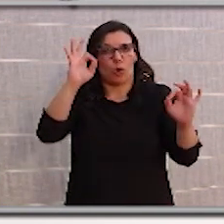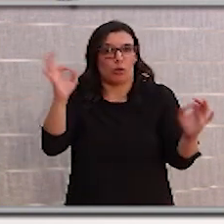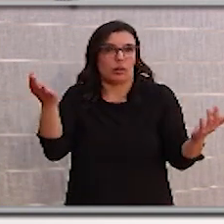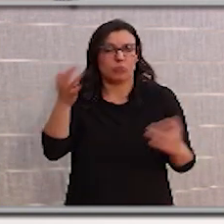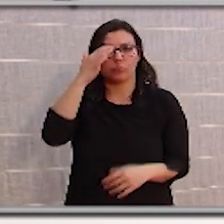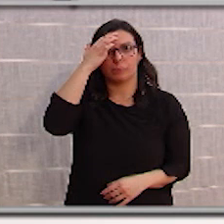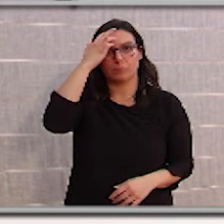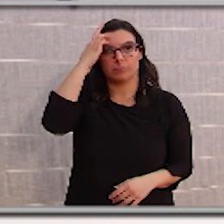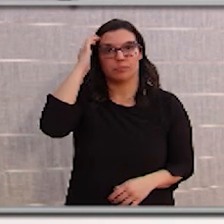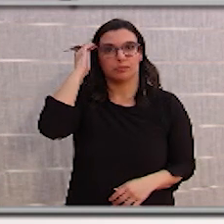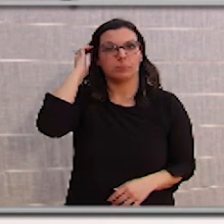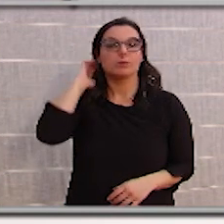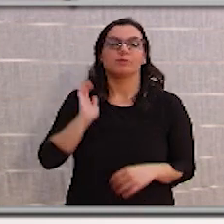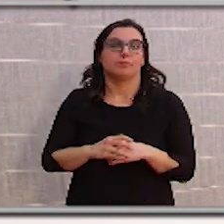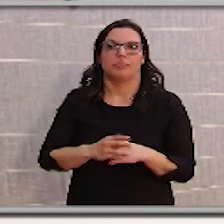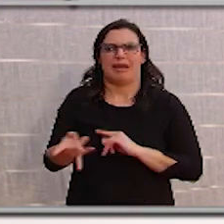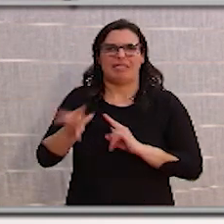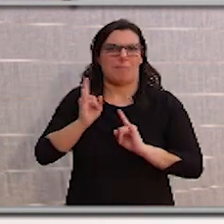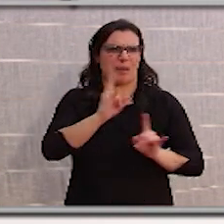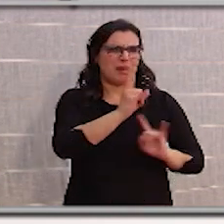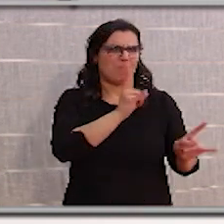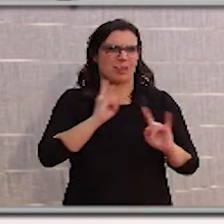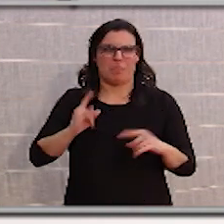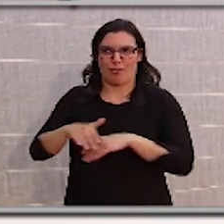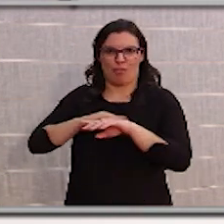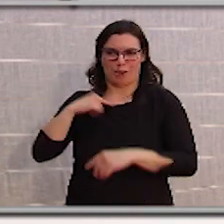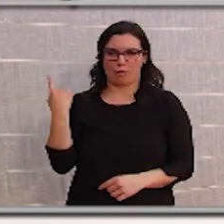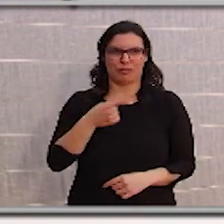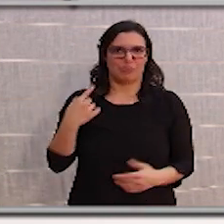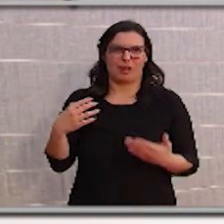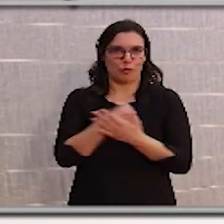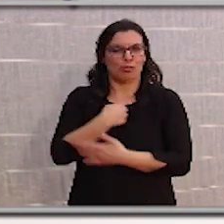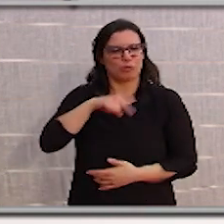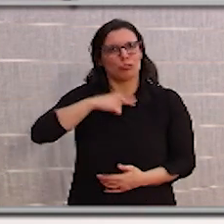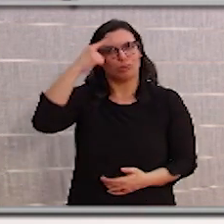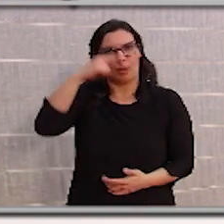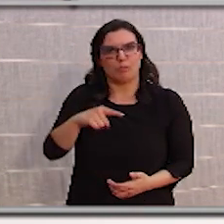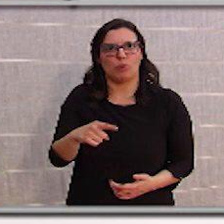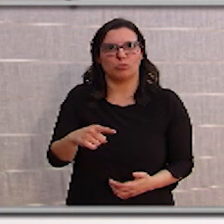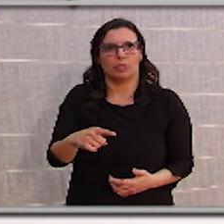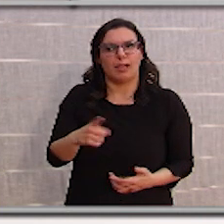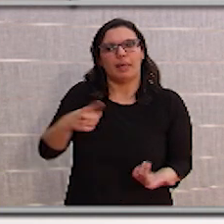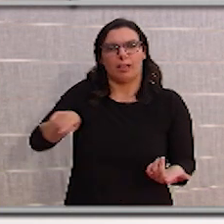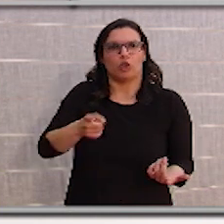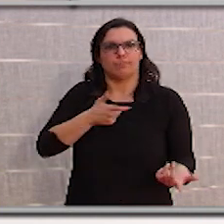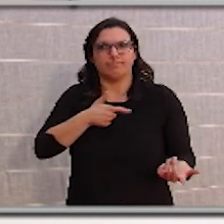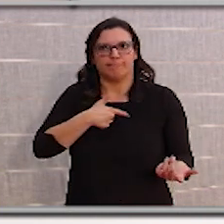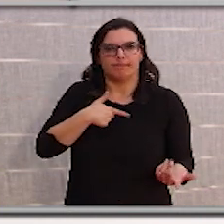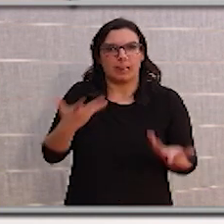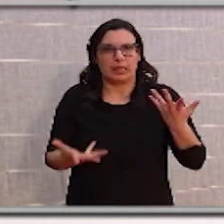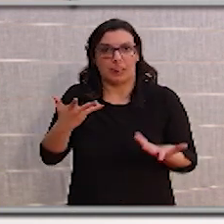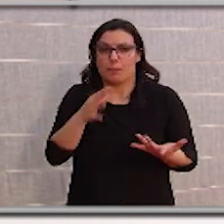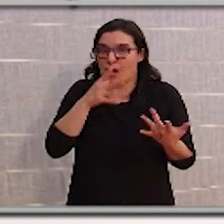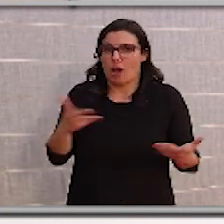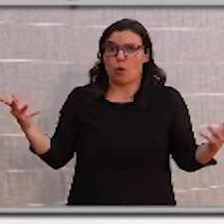los teléfonos de todo el Gobierno han sonado sin parar y somos conscientes de esa inquietud. Pero nosotros ahora tenemos una